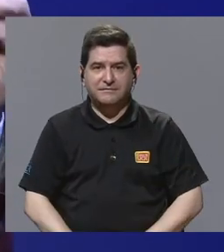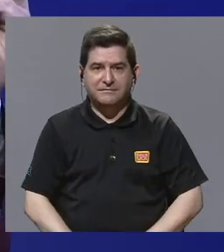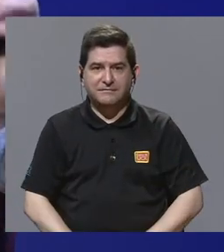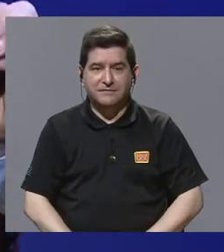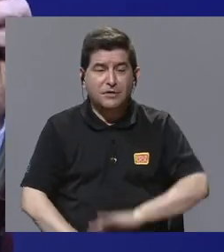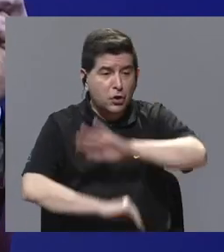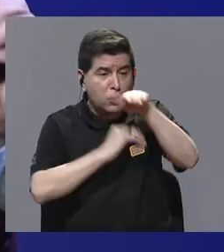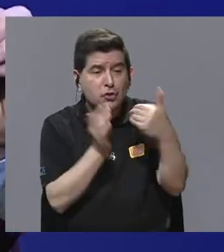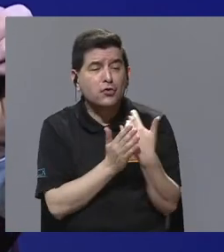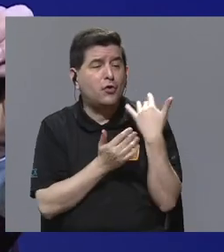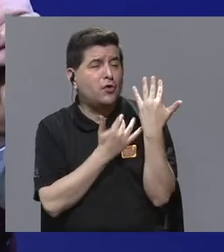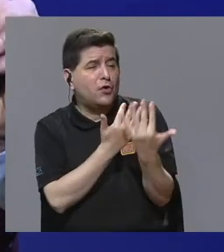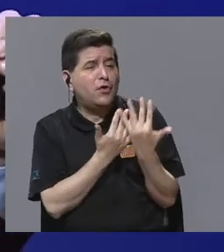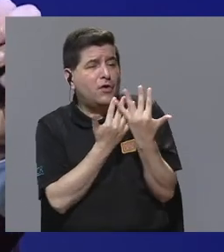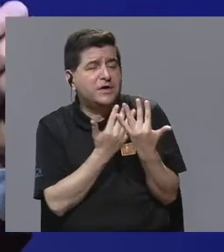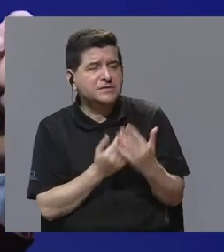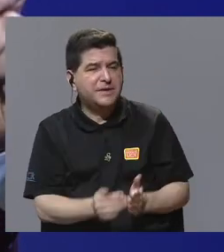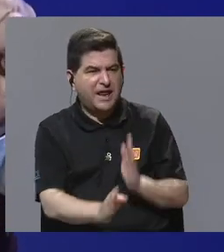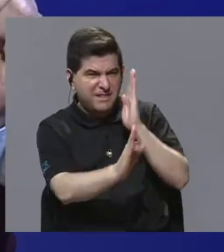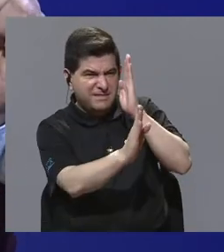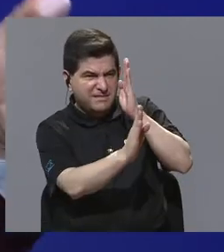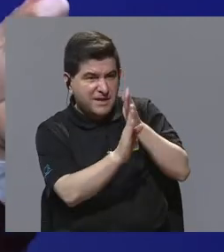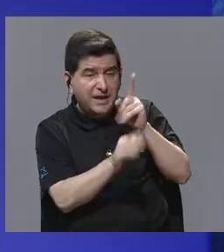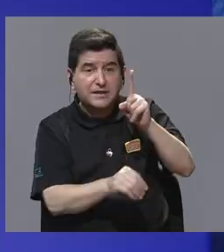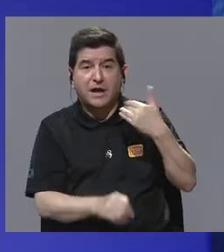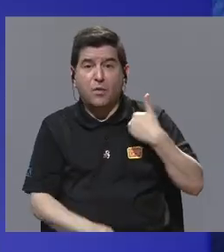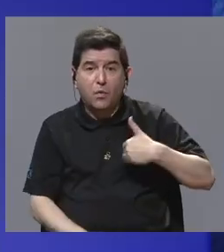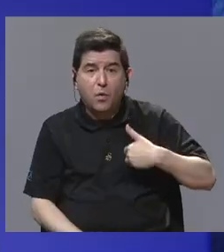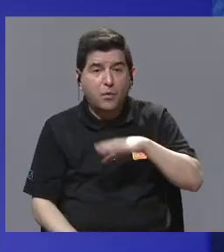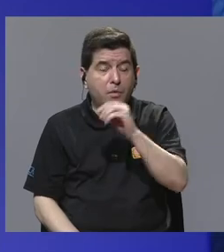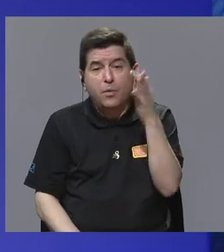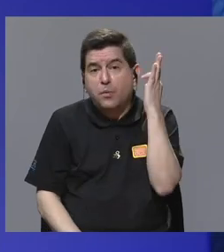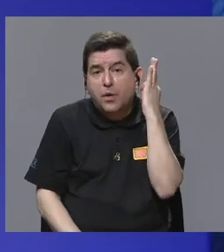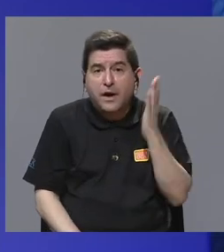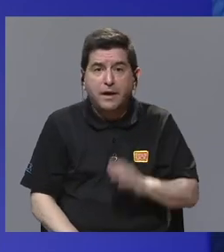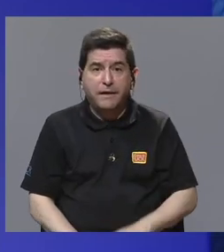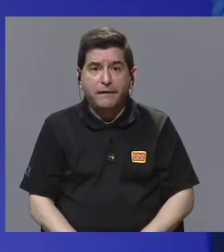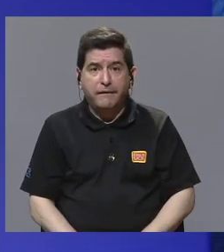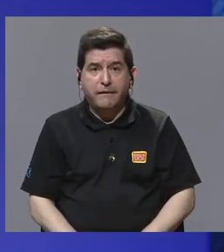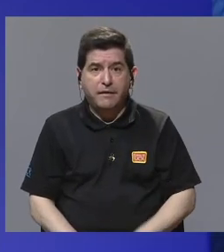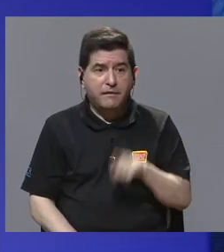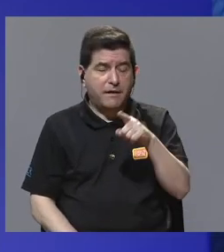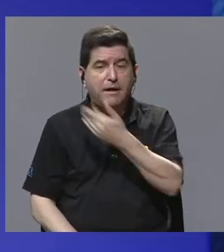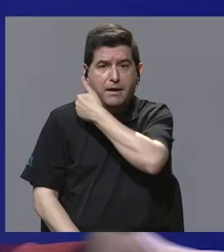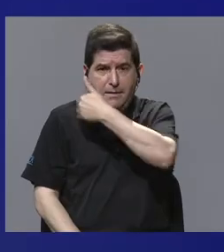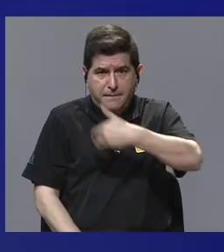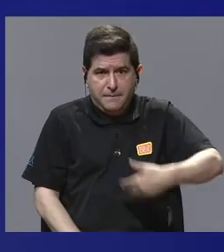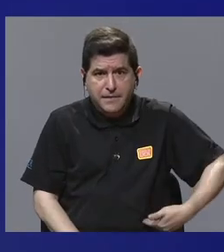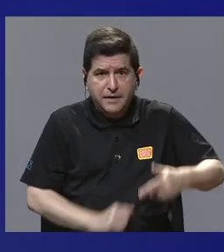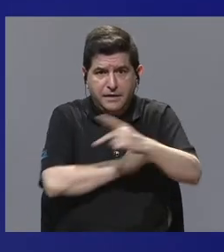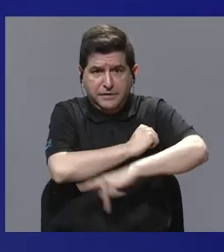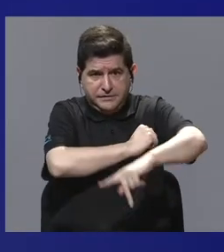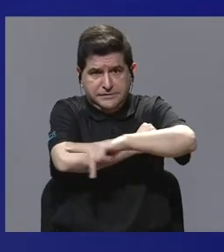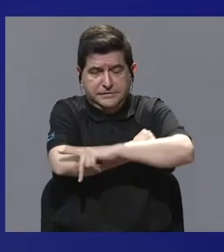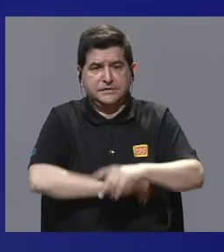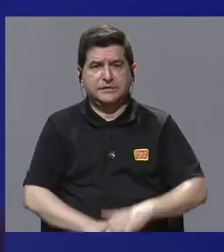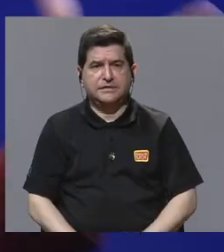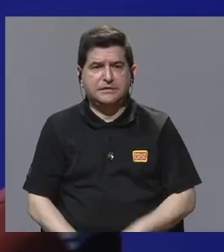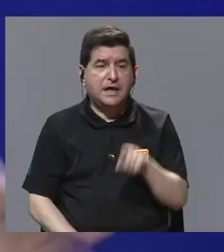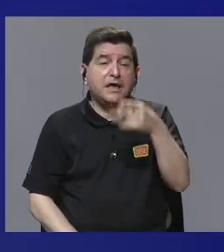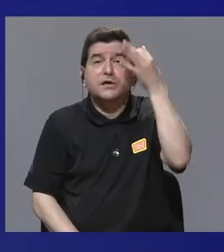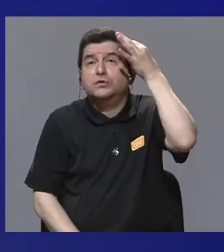ponemos todas las expectativas en un hombre o una mujer que vaya a ser el presidente o la presidenta del país y que vaya